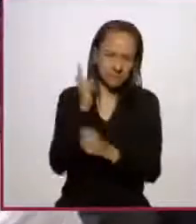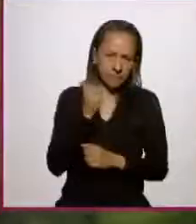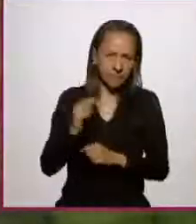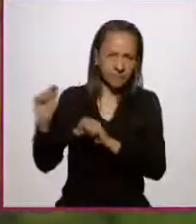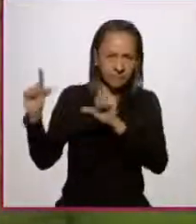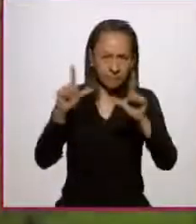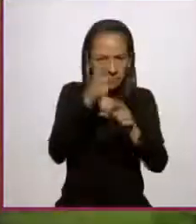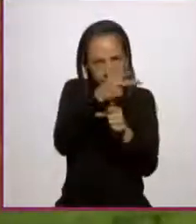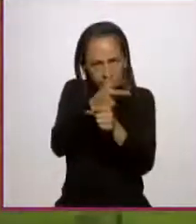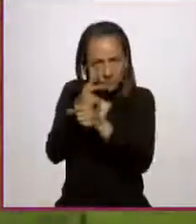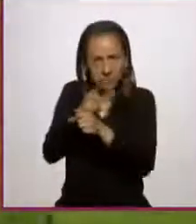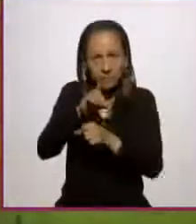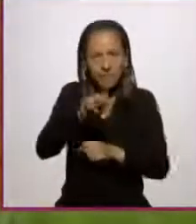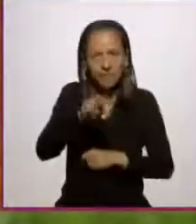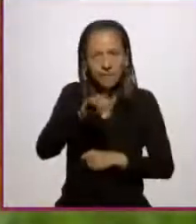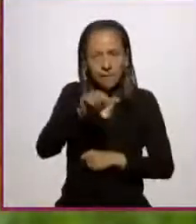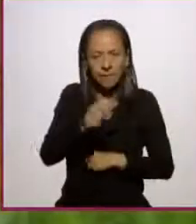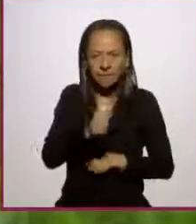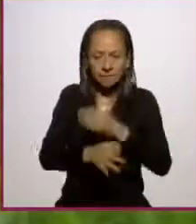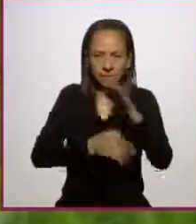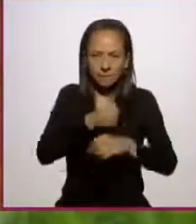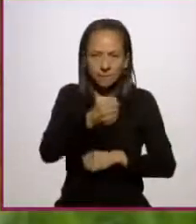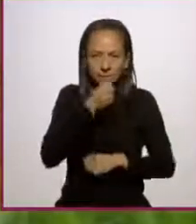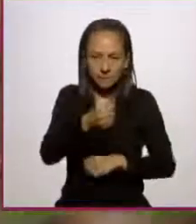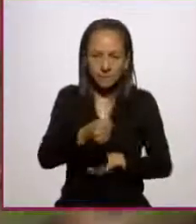Christopher Dávila, 11 Noticias, Rubén Fieital.